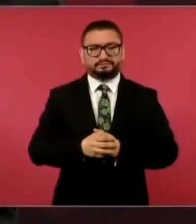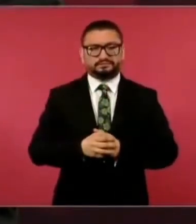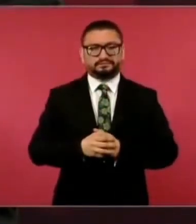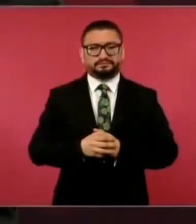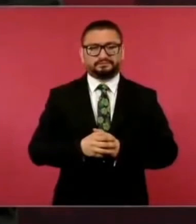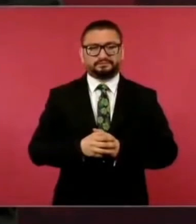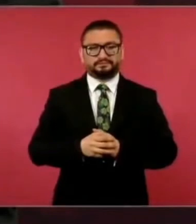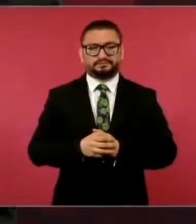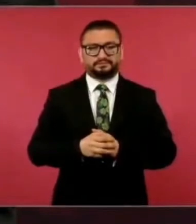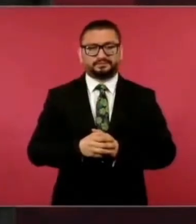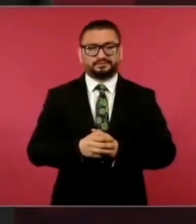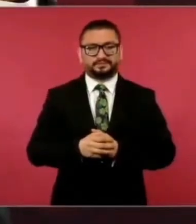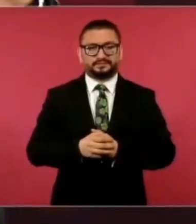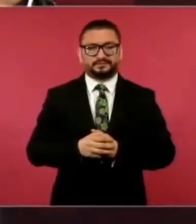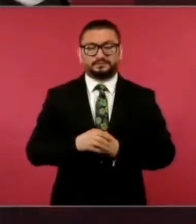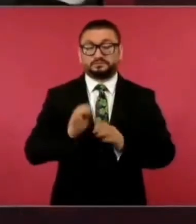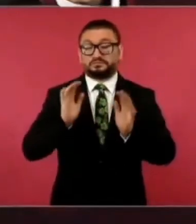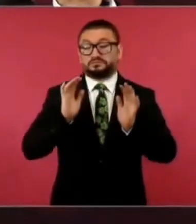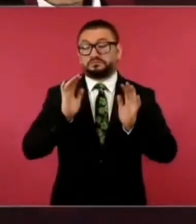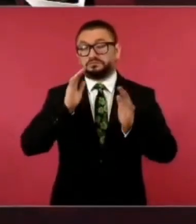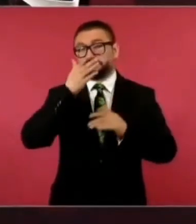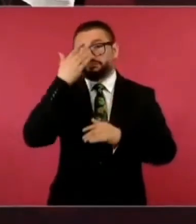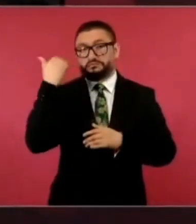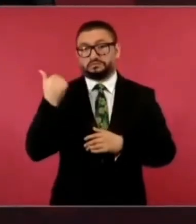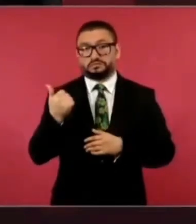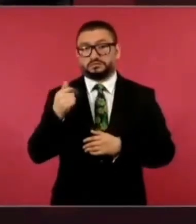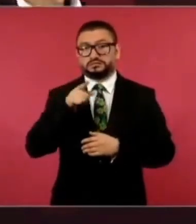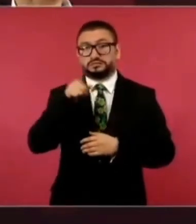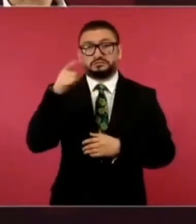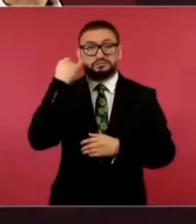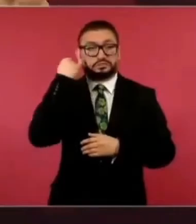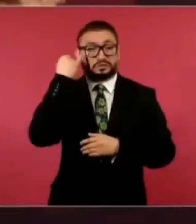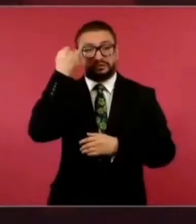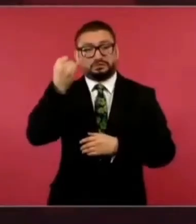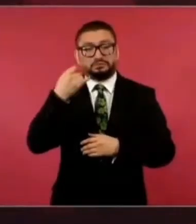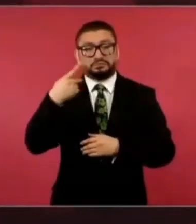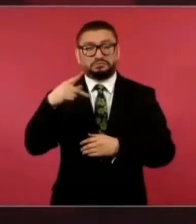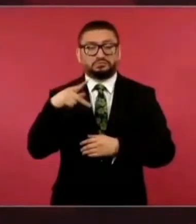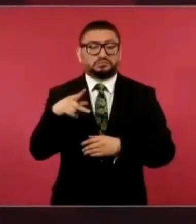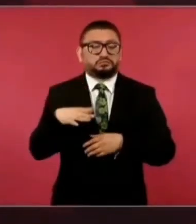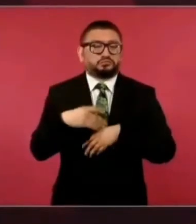No sé de dónde salió eso.